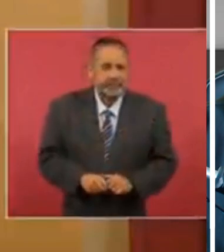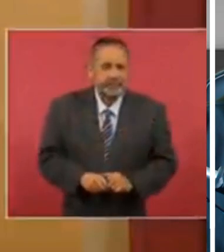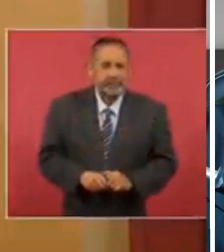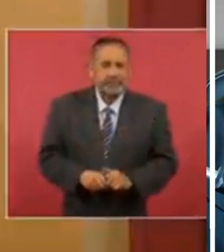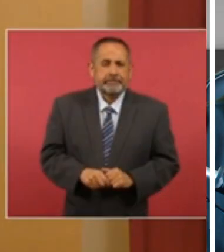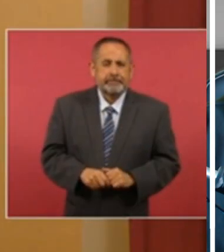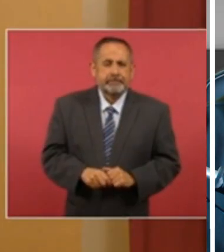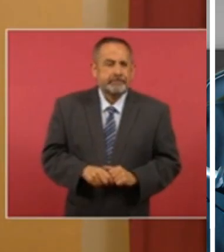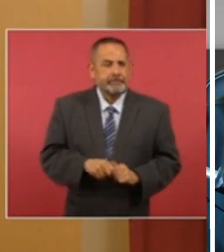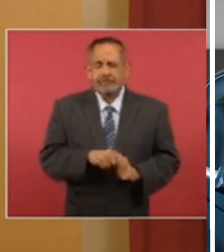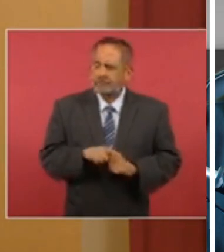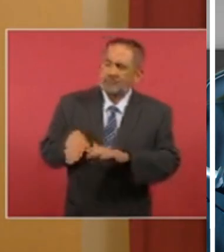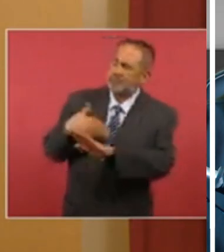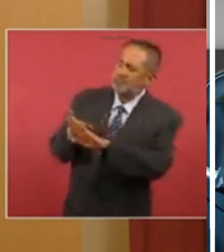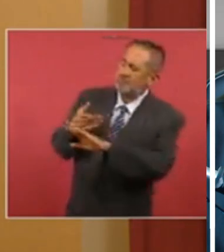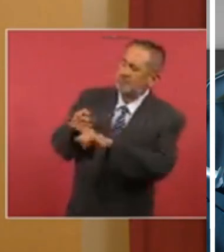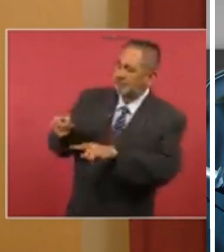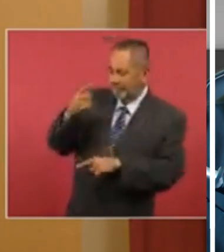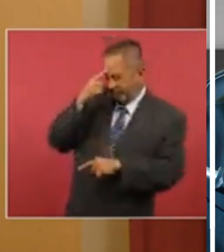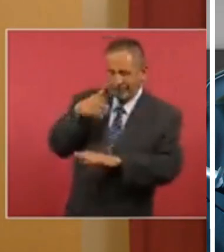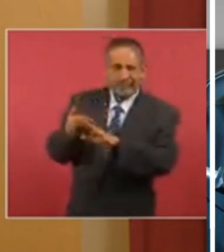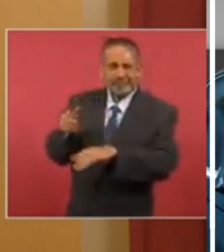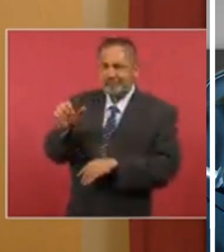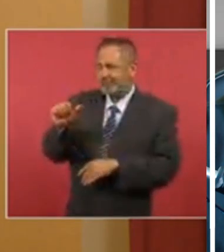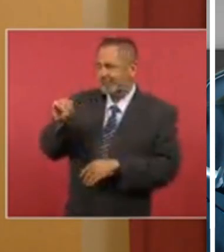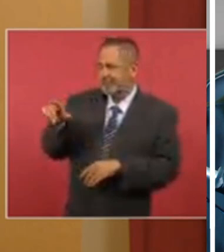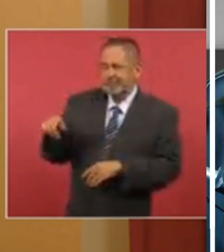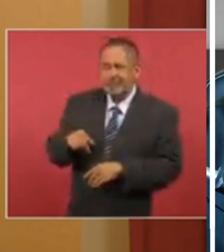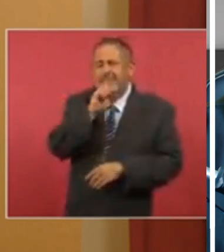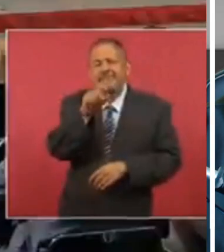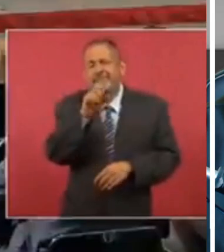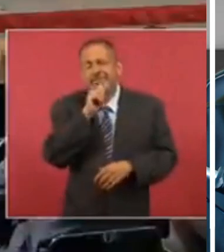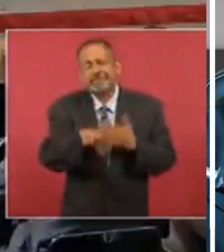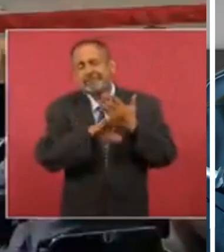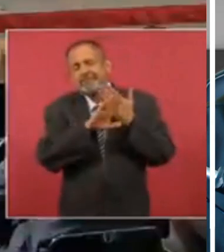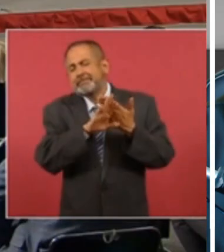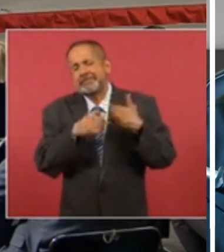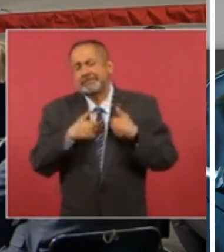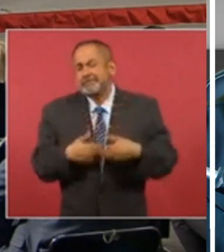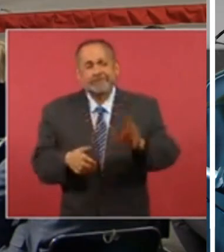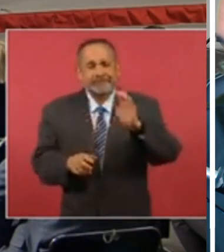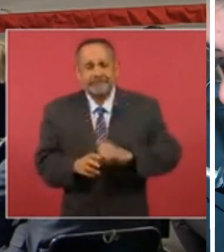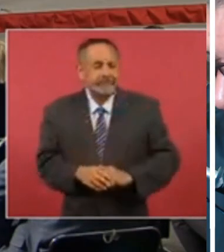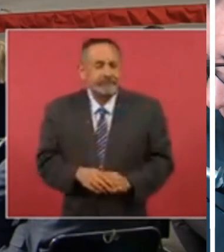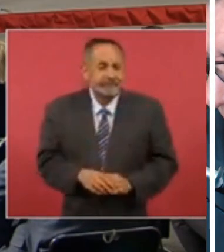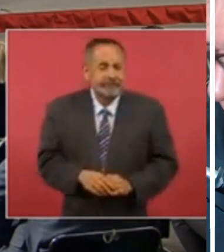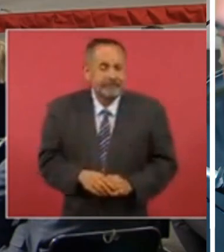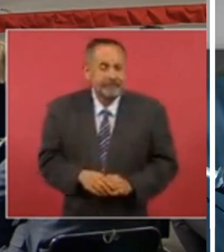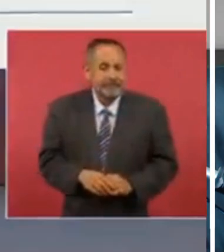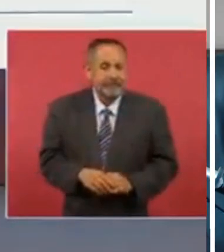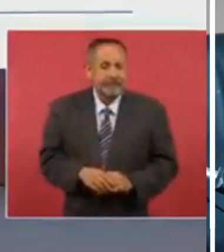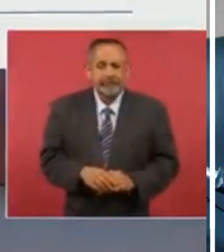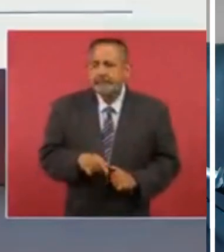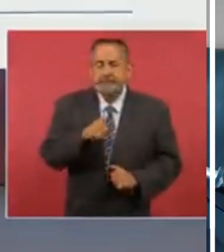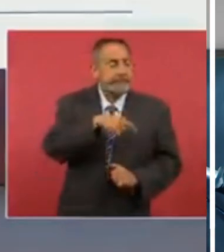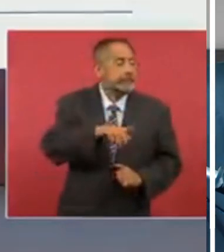me reclama lo mismo porque parece que actúan